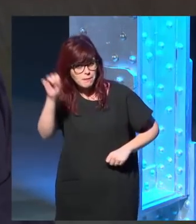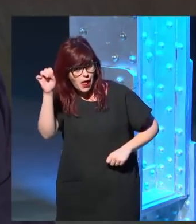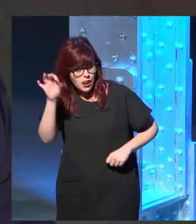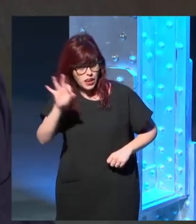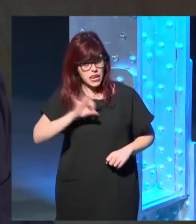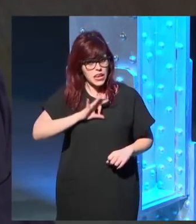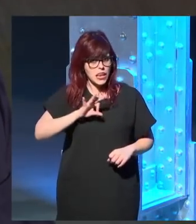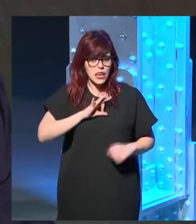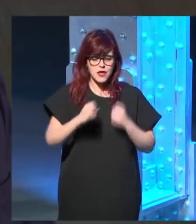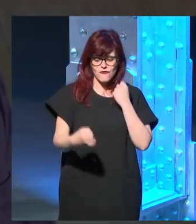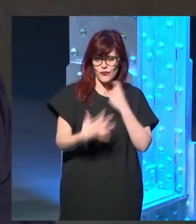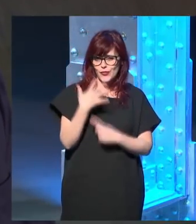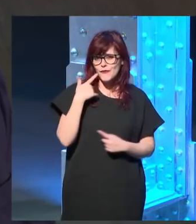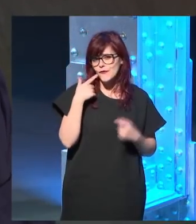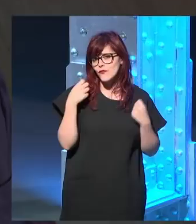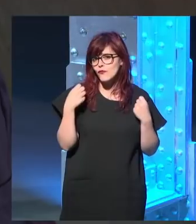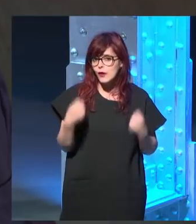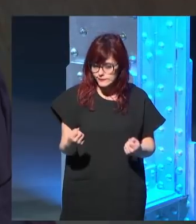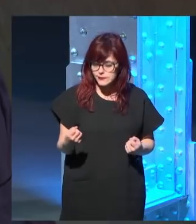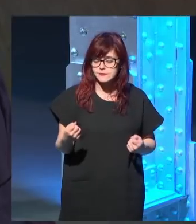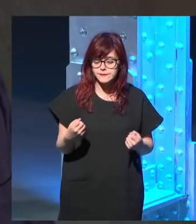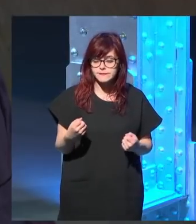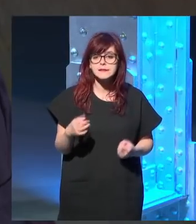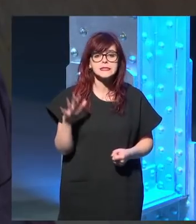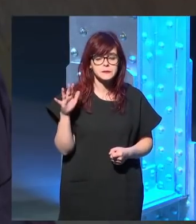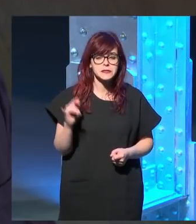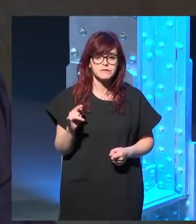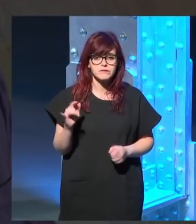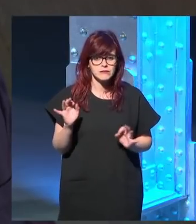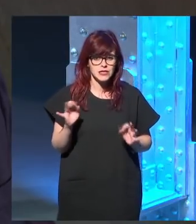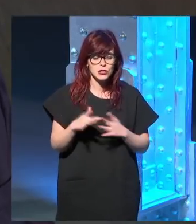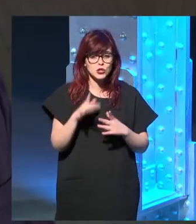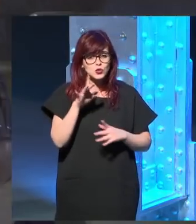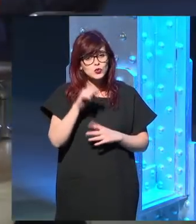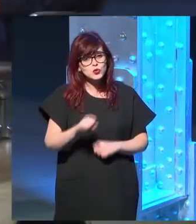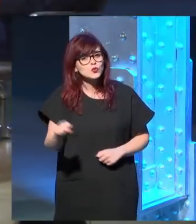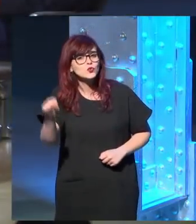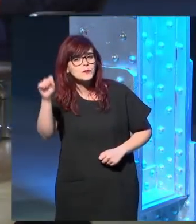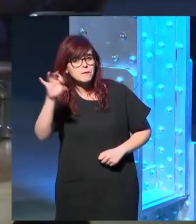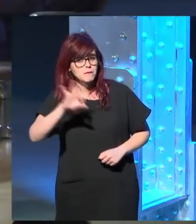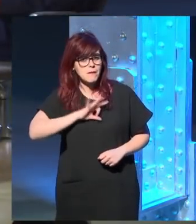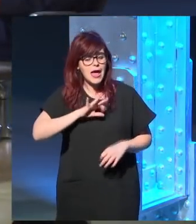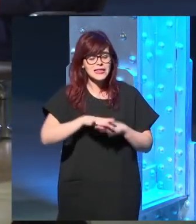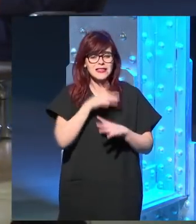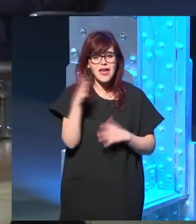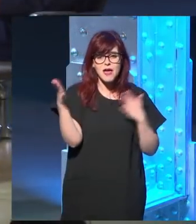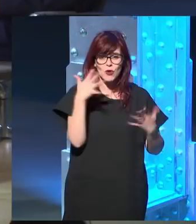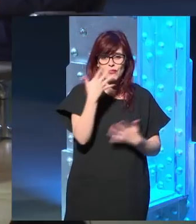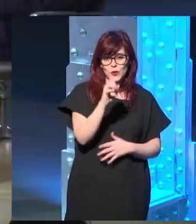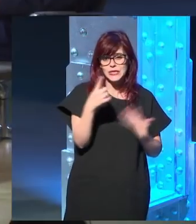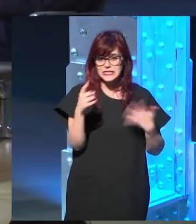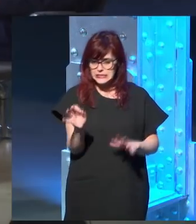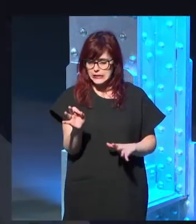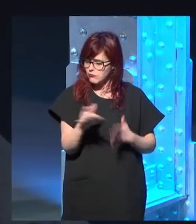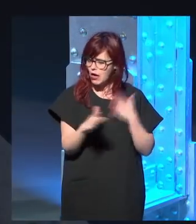total en tu caso si el Superman de los años 50 60 todo lo que vino después